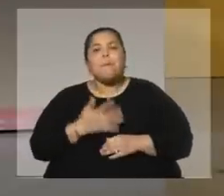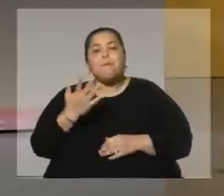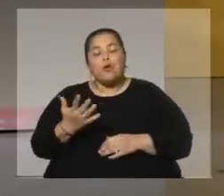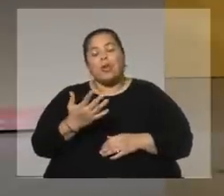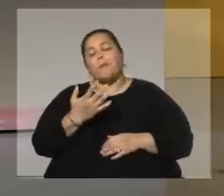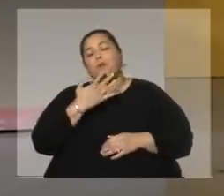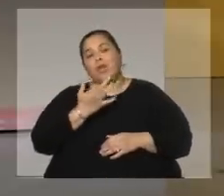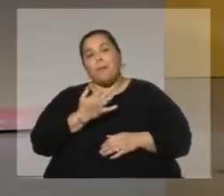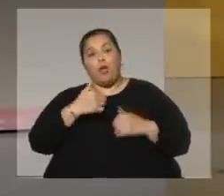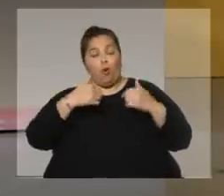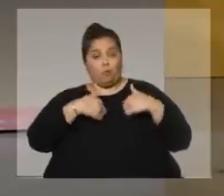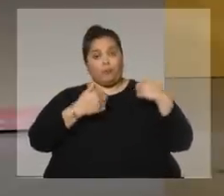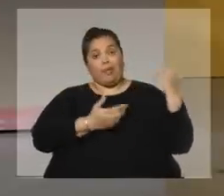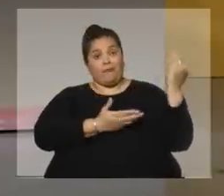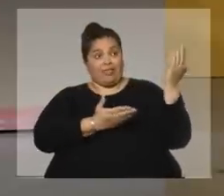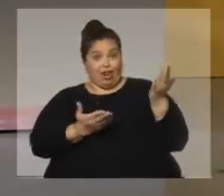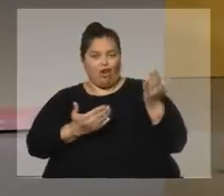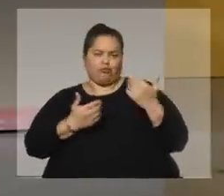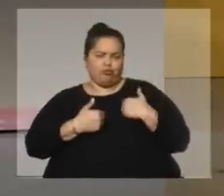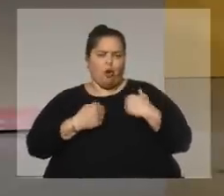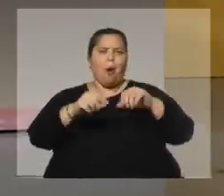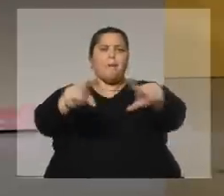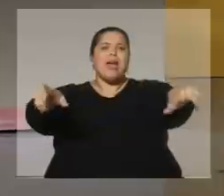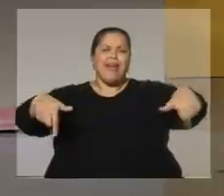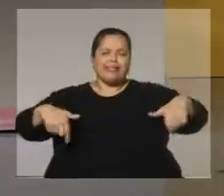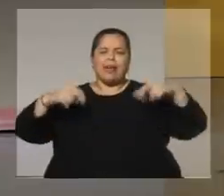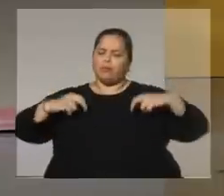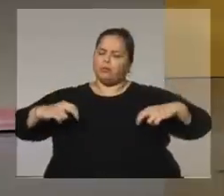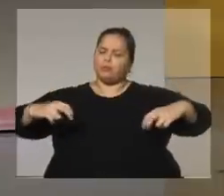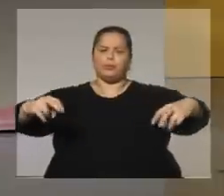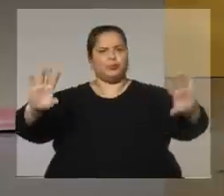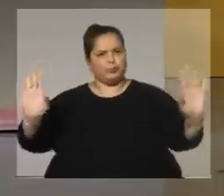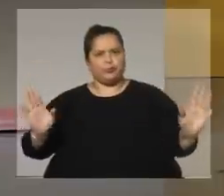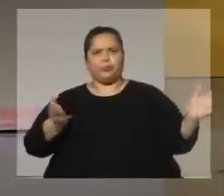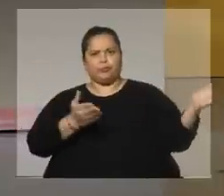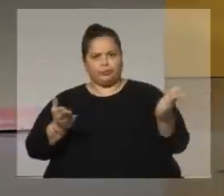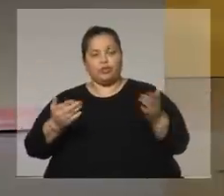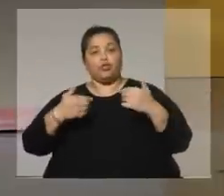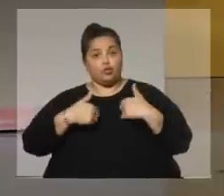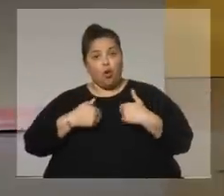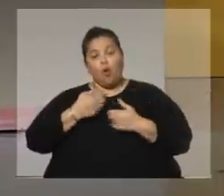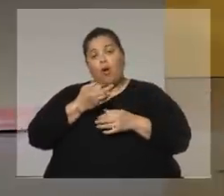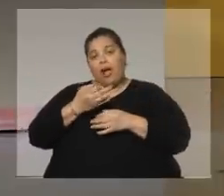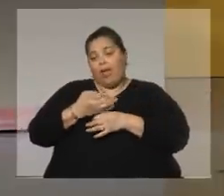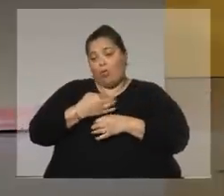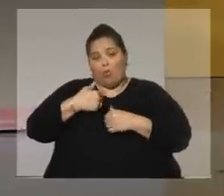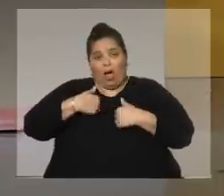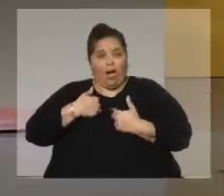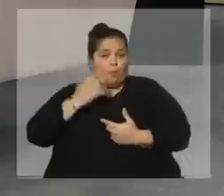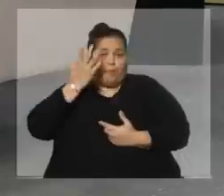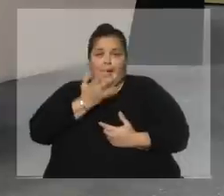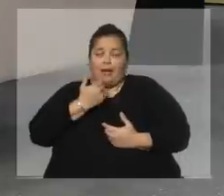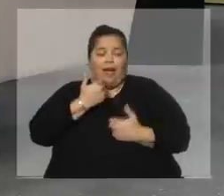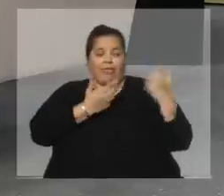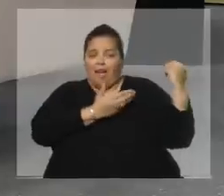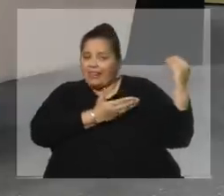Puglia, anfitrión, forma parte de mi personalidad. Fui educado en una casa de puertas abiertas y a mí me gusta recibir,